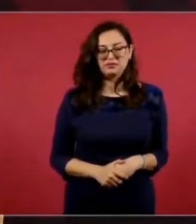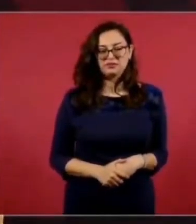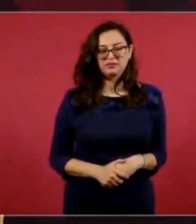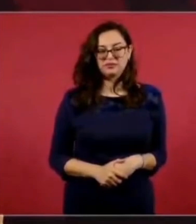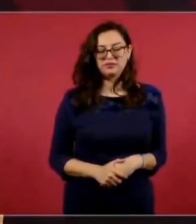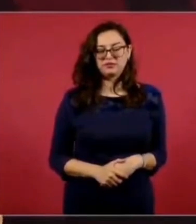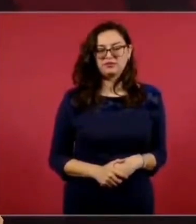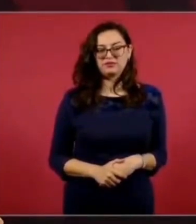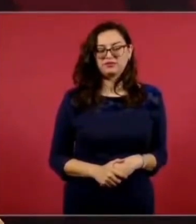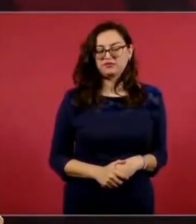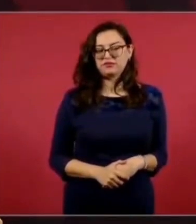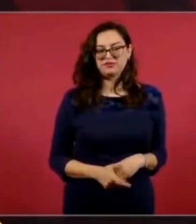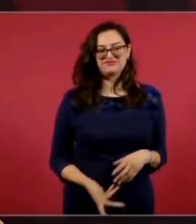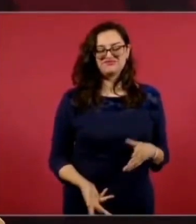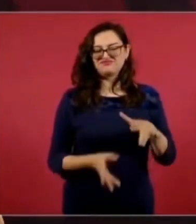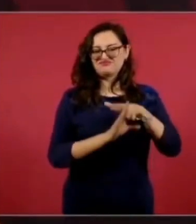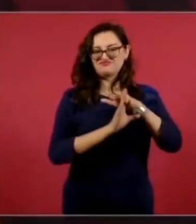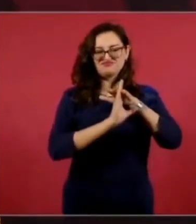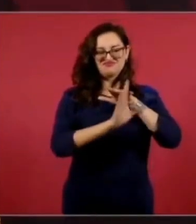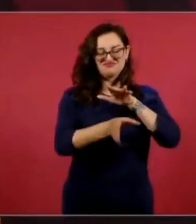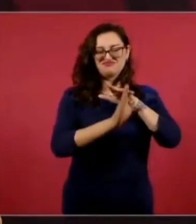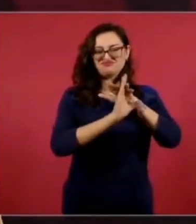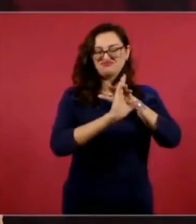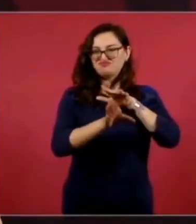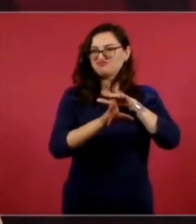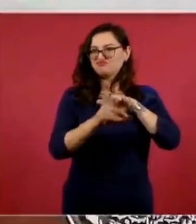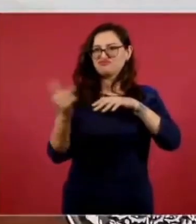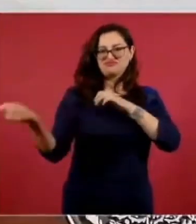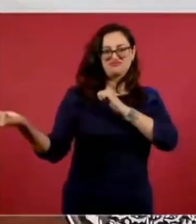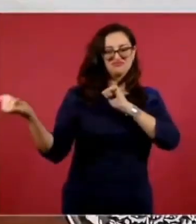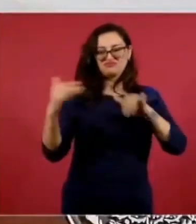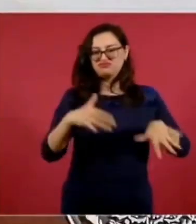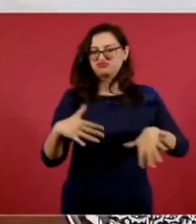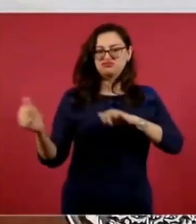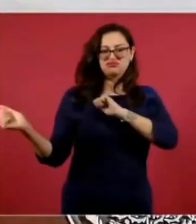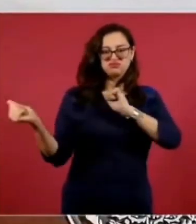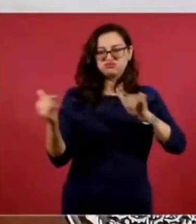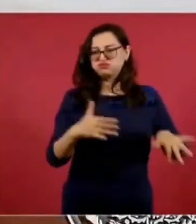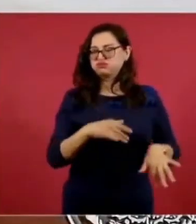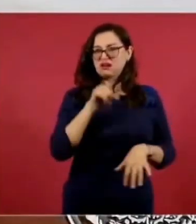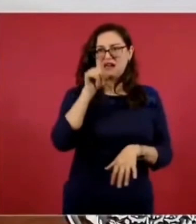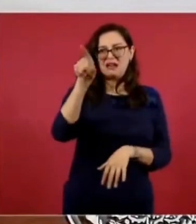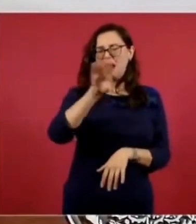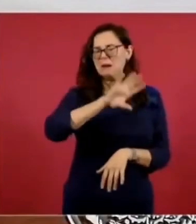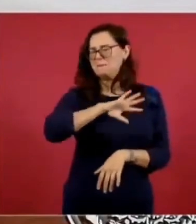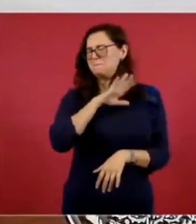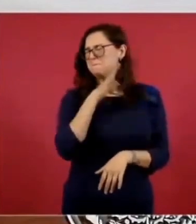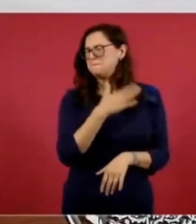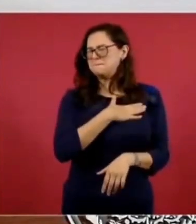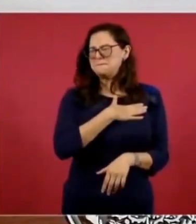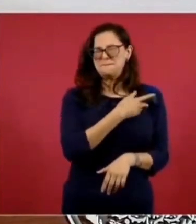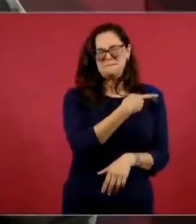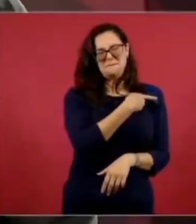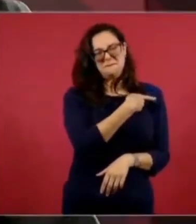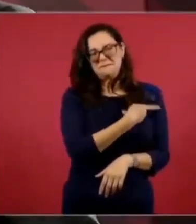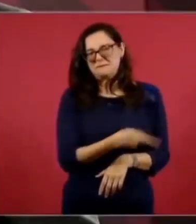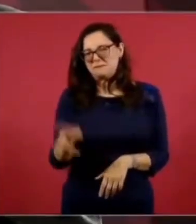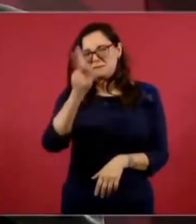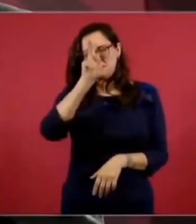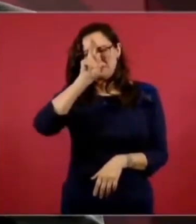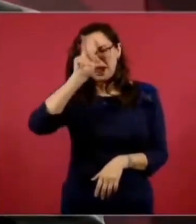Hubo mucha migración española, América, por la pobreza en España. Con este